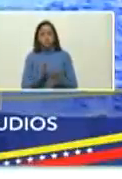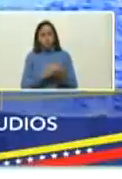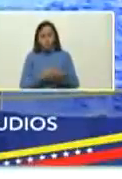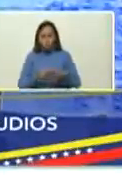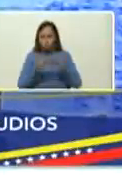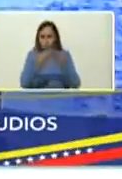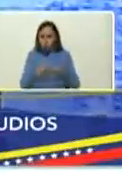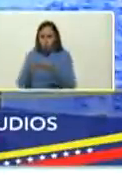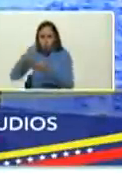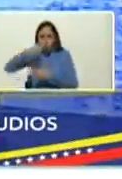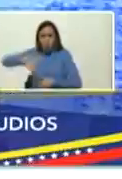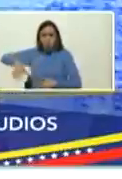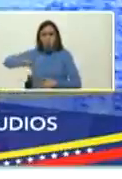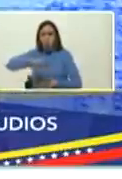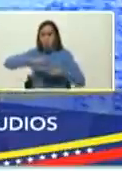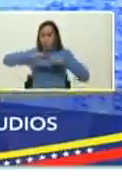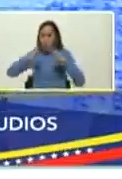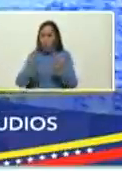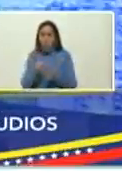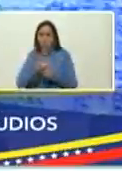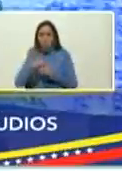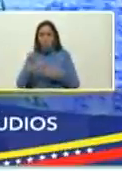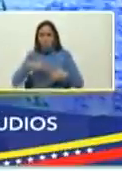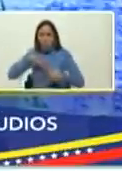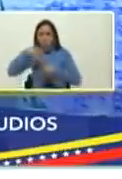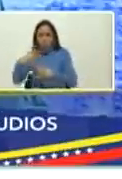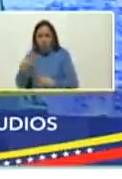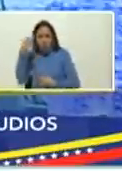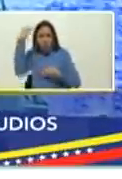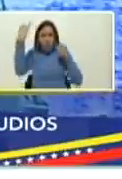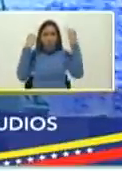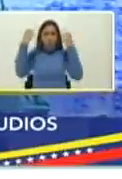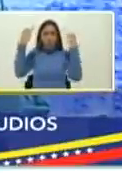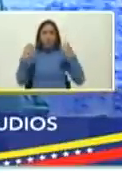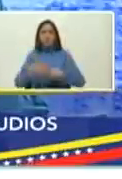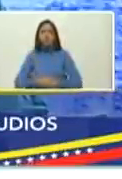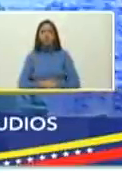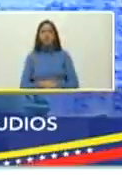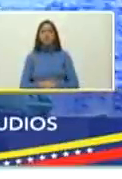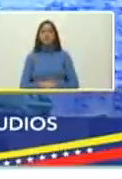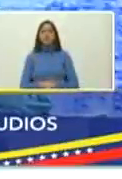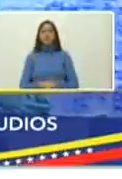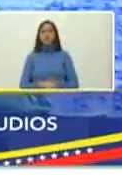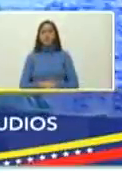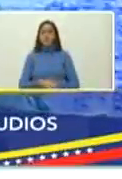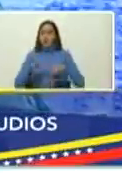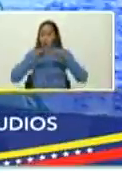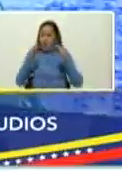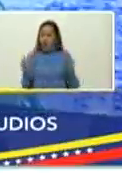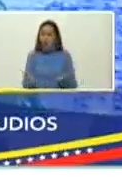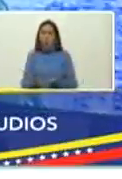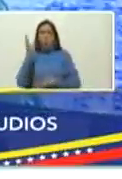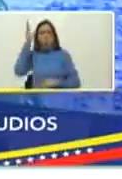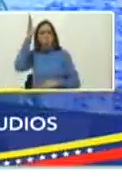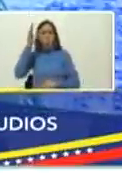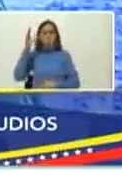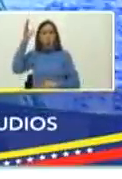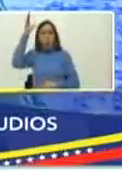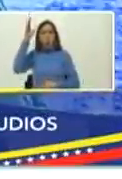al mundo de la cultura al mundo de las ideas al mundo del conocimiento